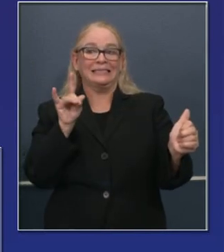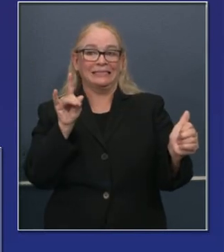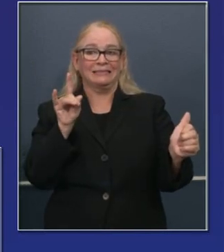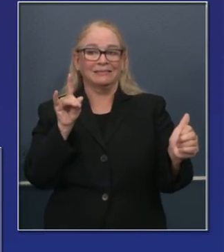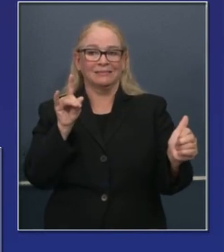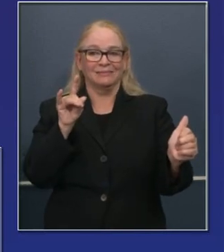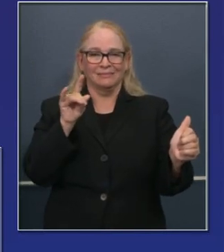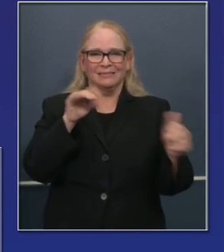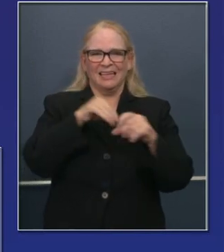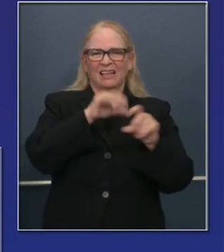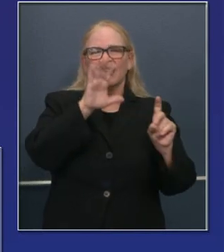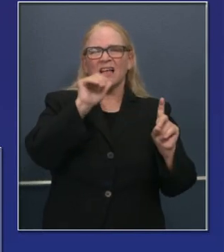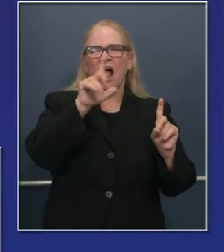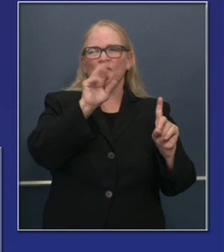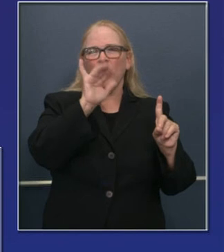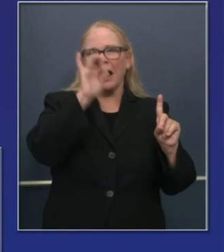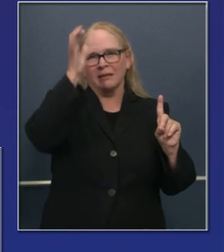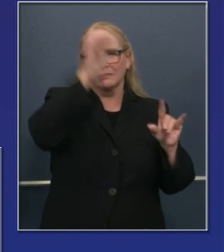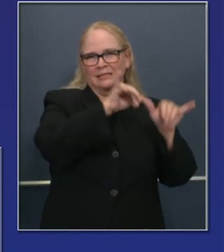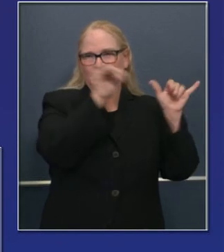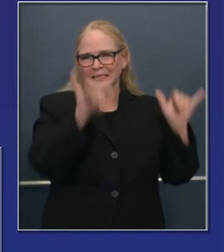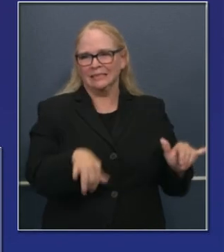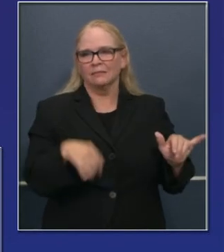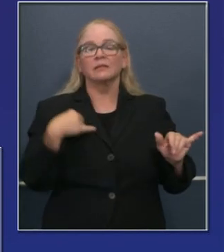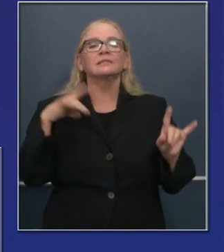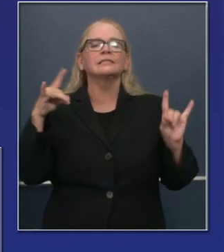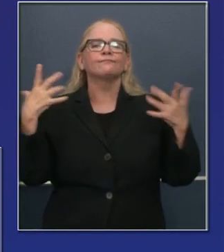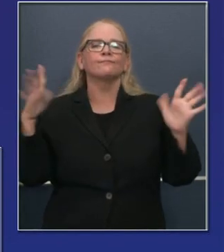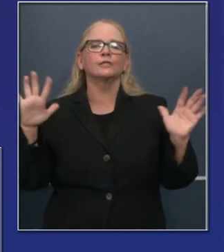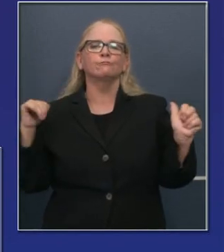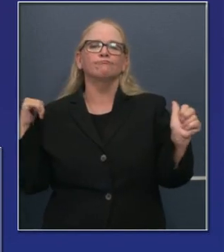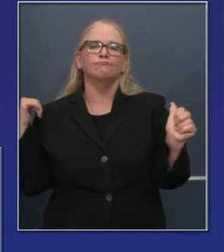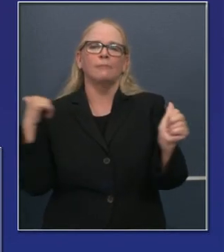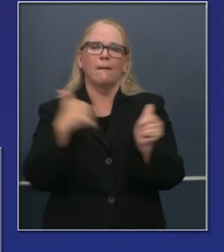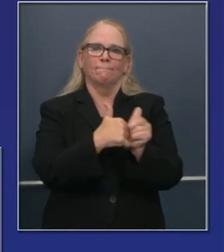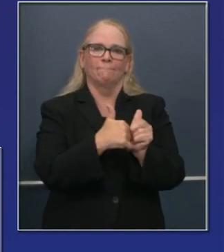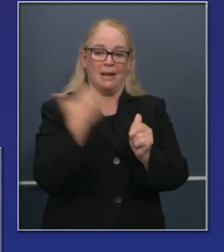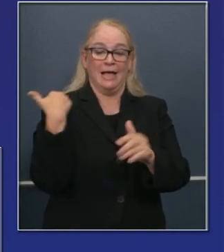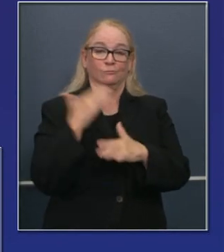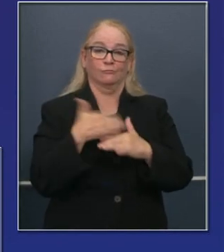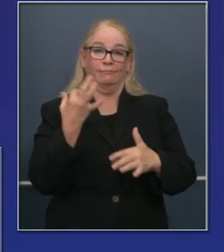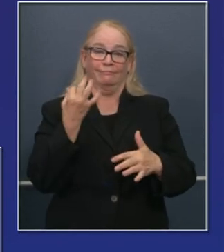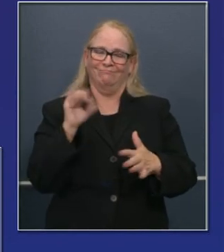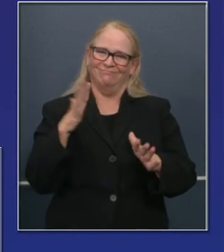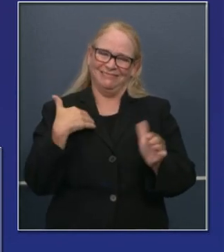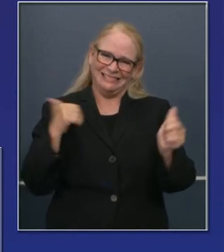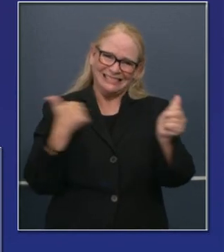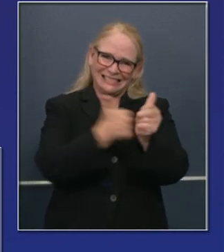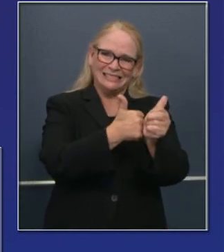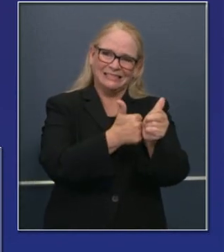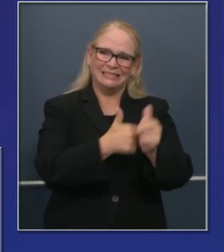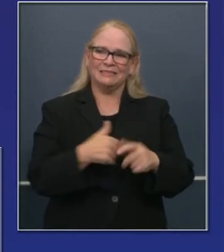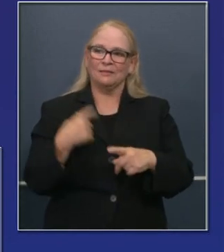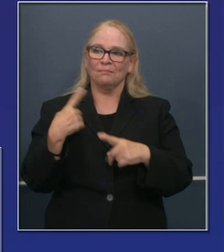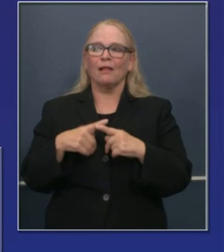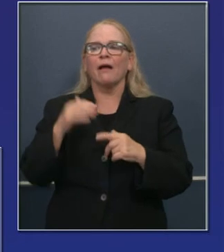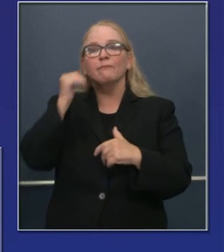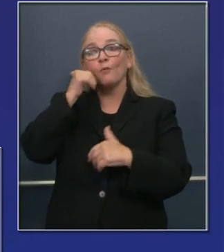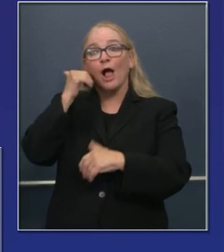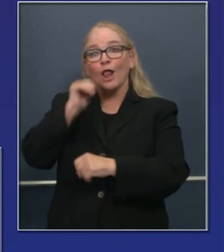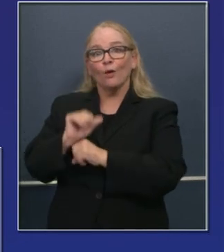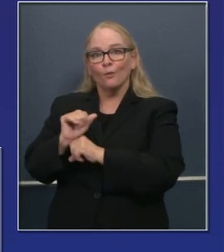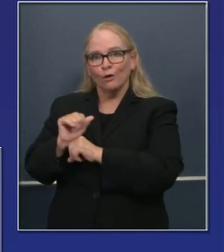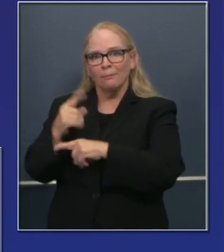sistema de California. Pudimos reprocesar todos estos casos durante el fin de semana y también pudimos hacer todo el trabajo regular del fin de semana